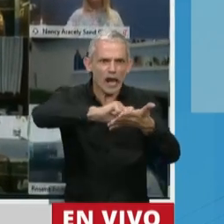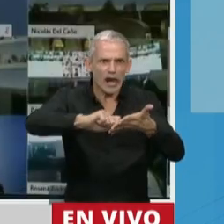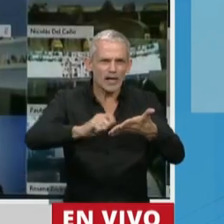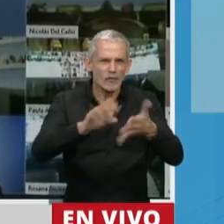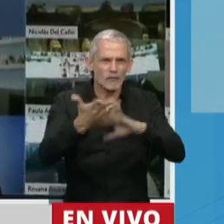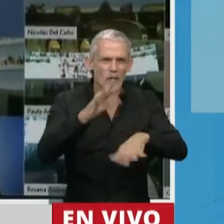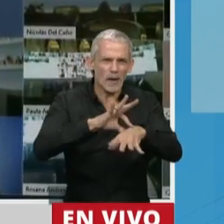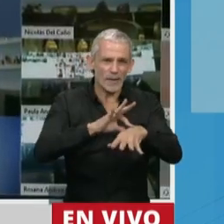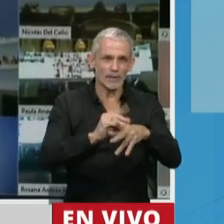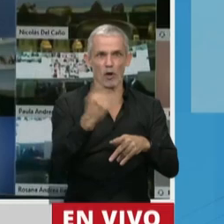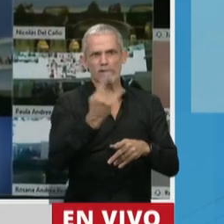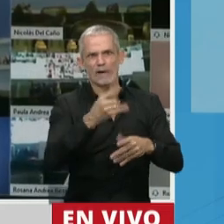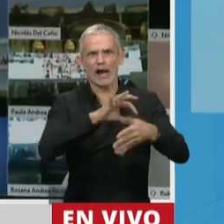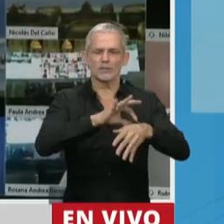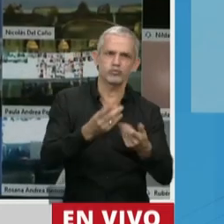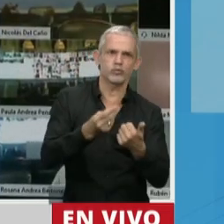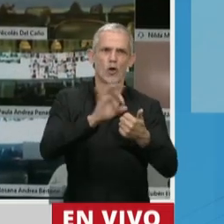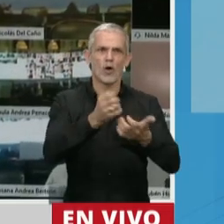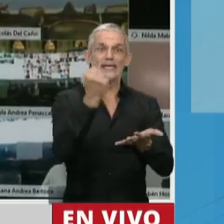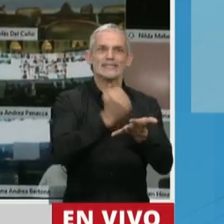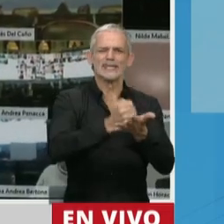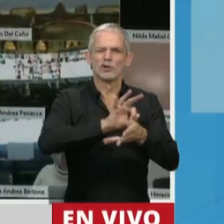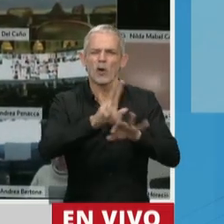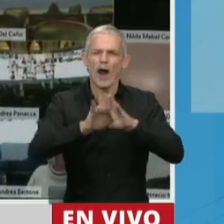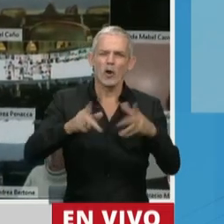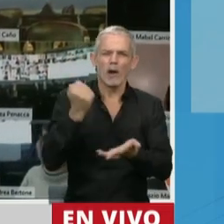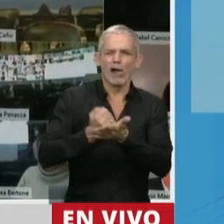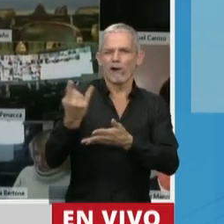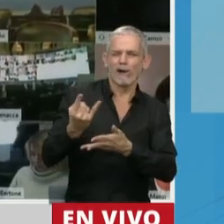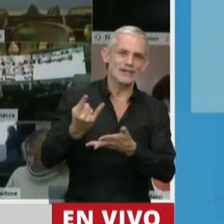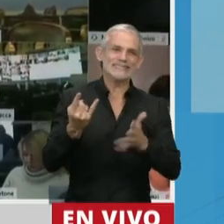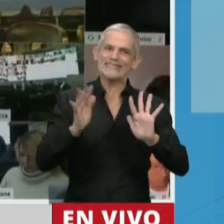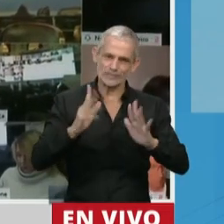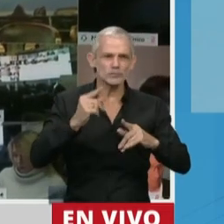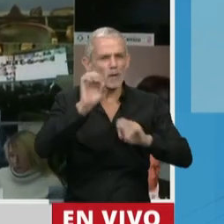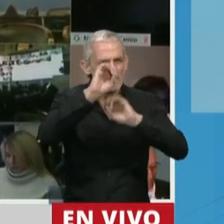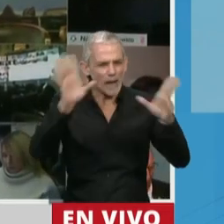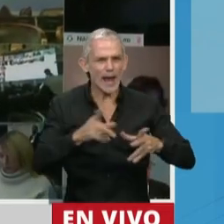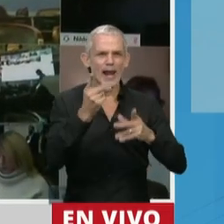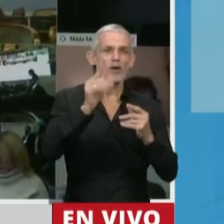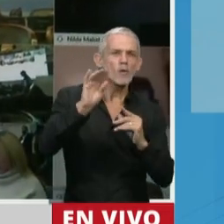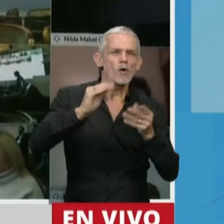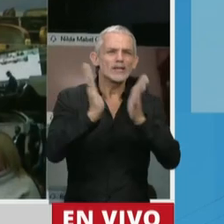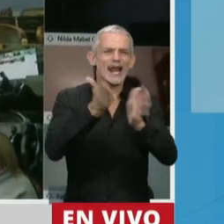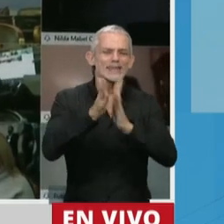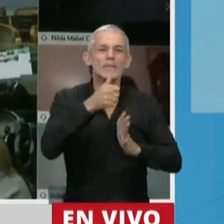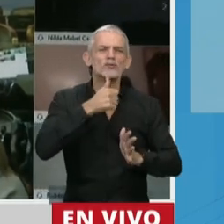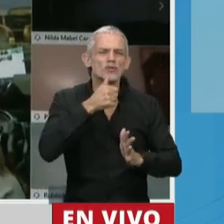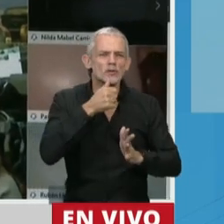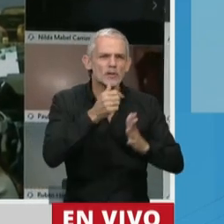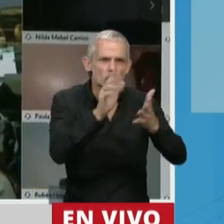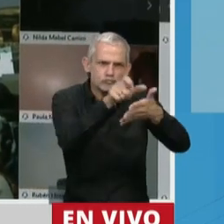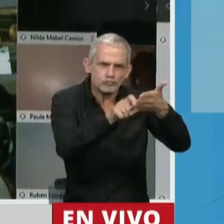posibilidad de recetas falsas, del robo de sellos, y permite el seguimiento de los tratamientos farmacológicos, estudios